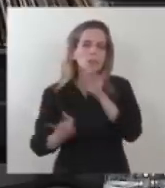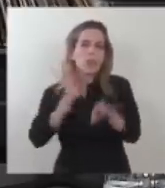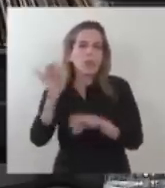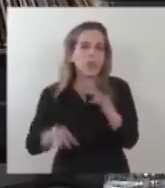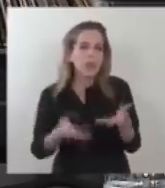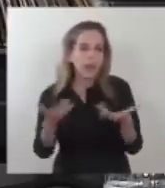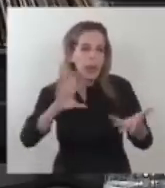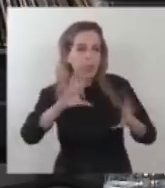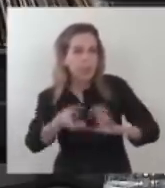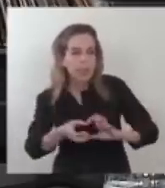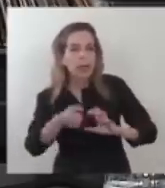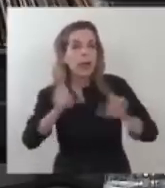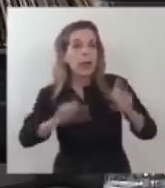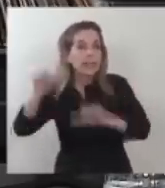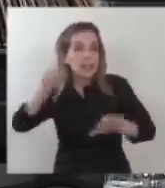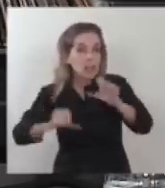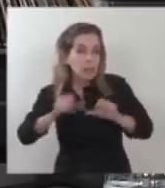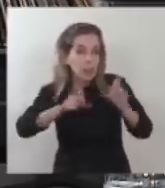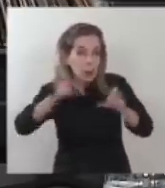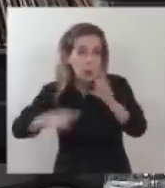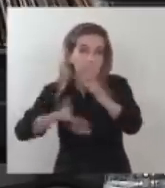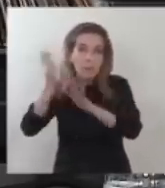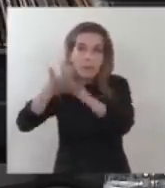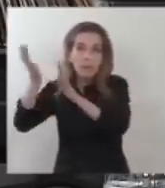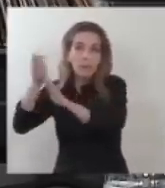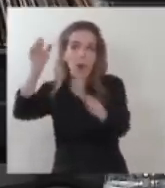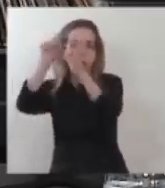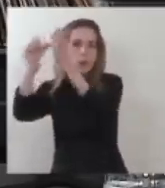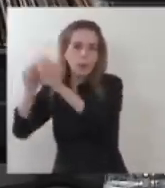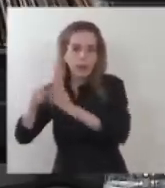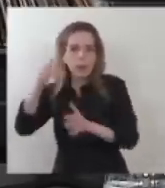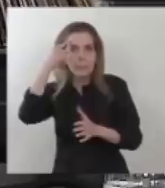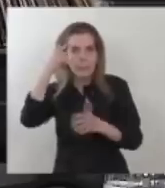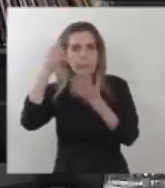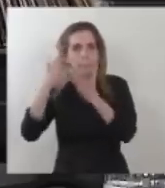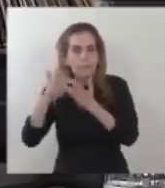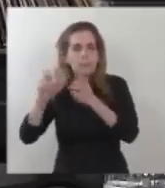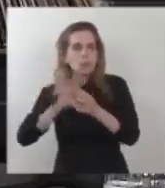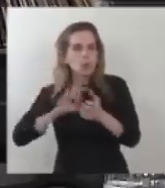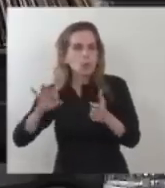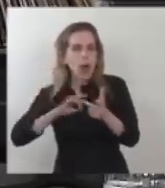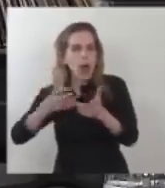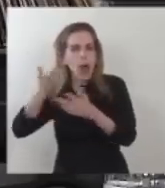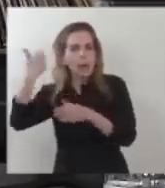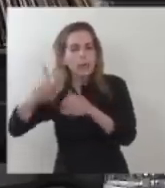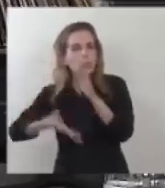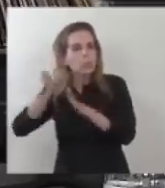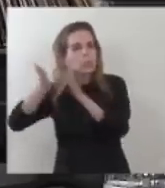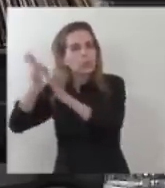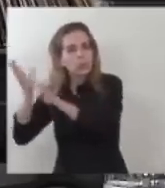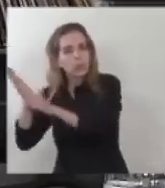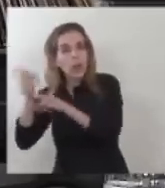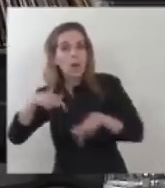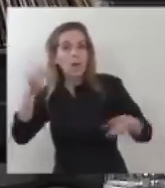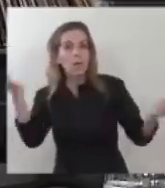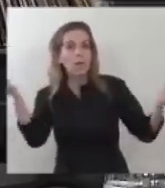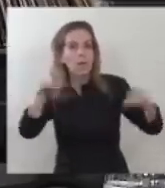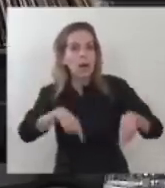pienso en cuánto perdió la Argentina durante esos años. Pero cuando veo a estos científicos de pie,